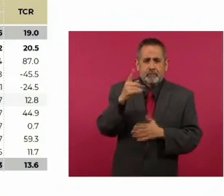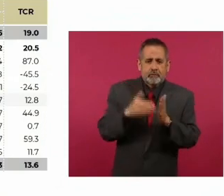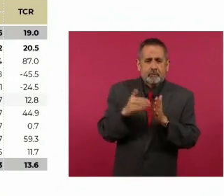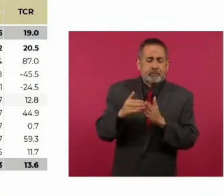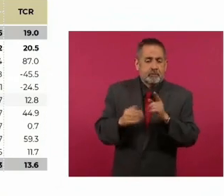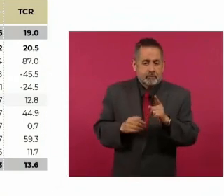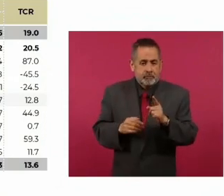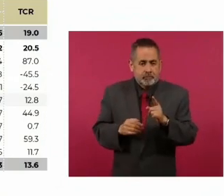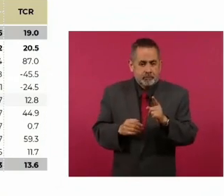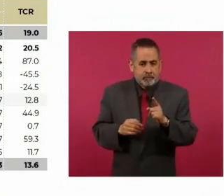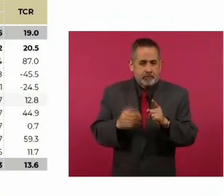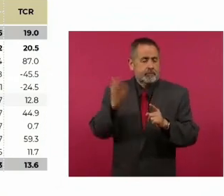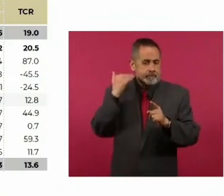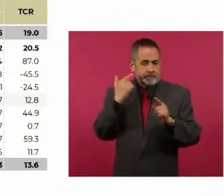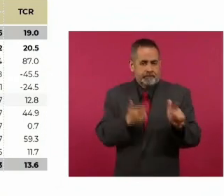es lo que había entrado